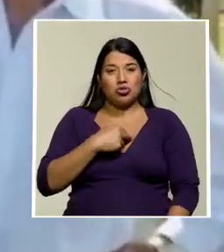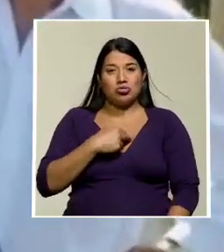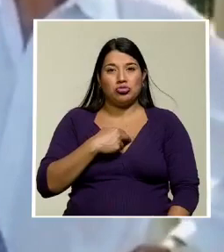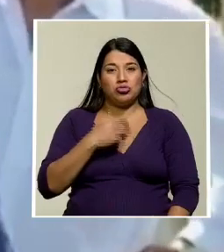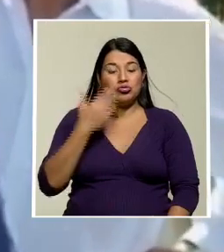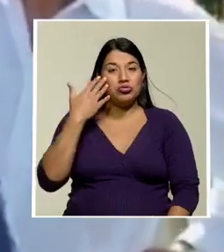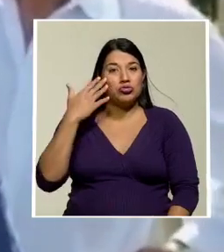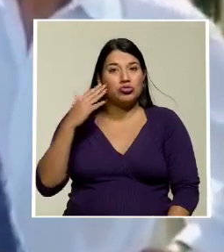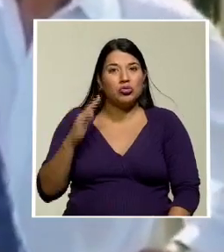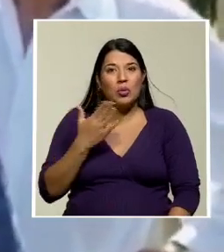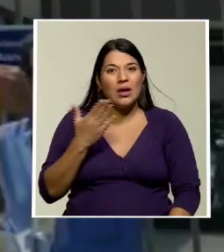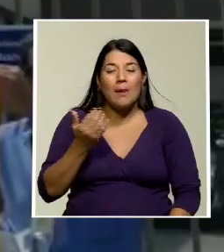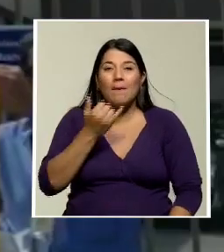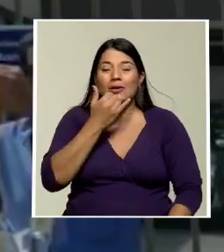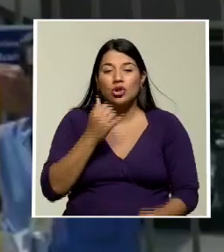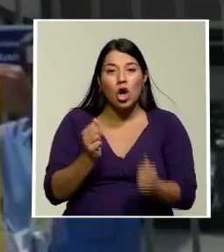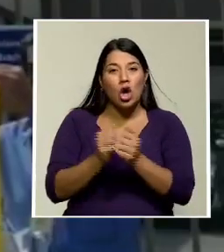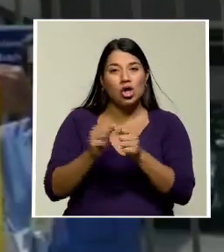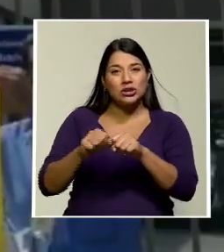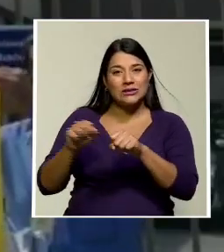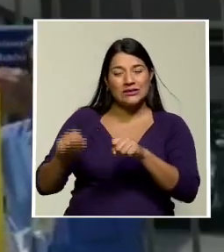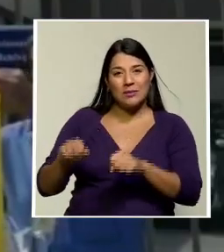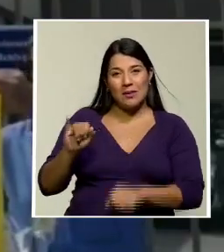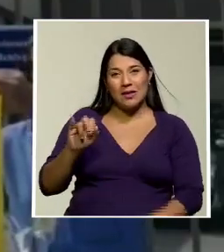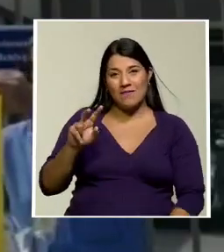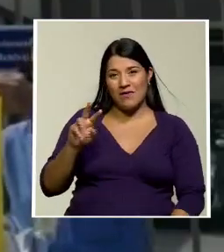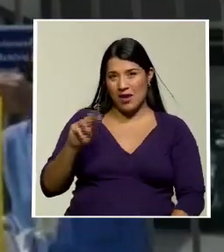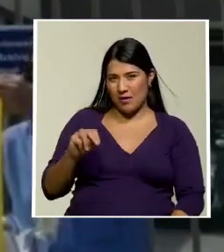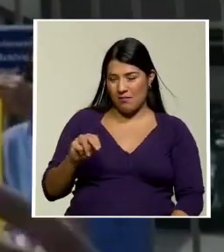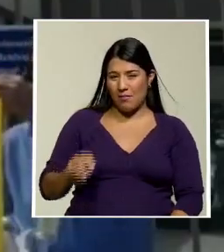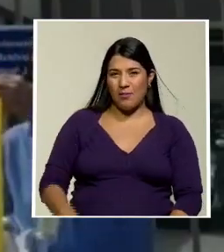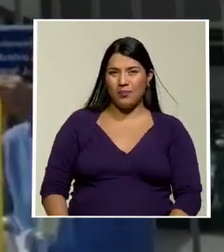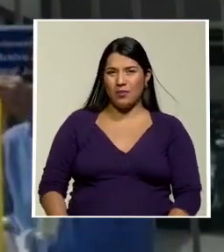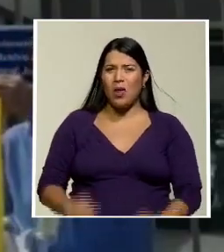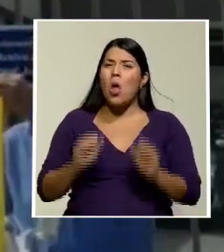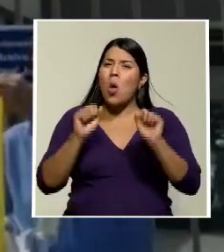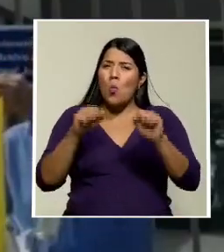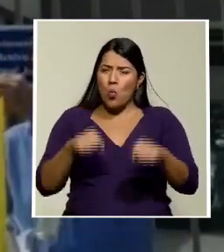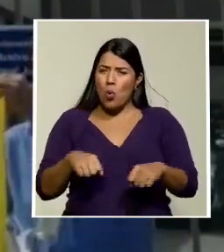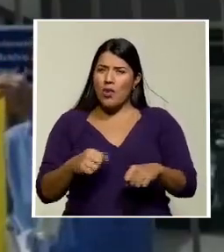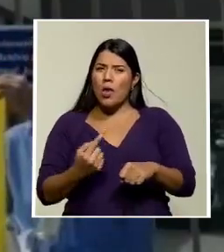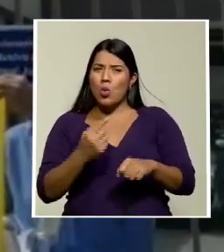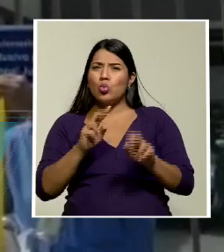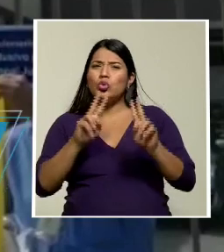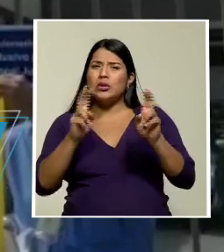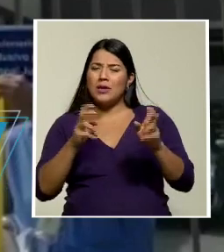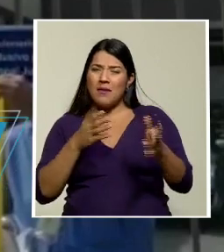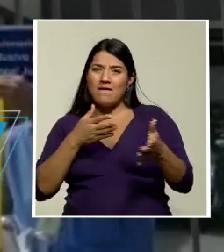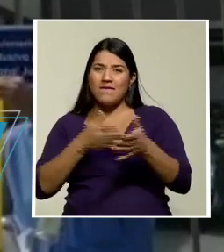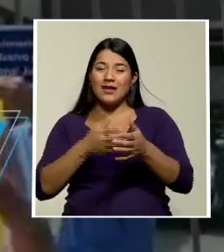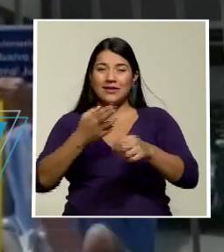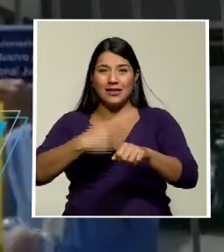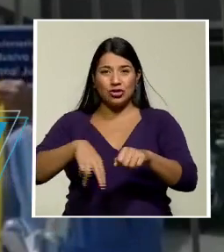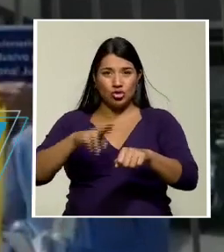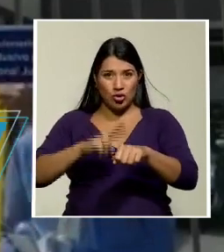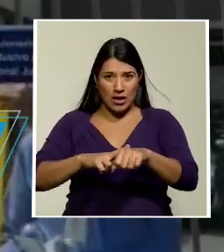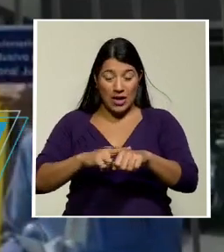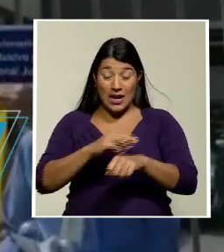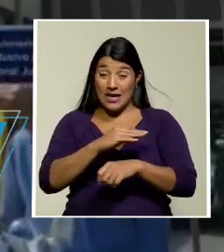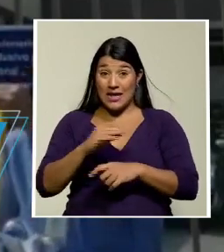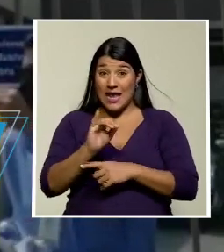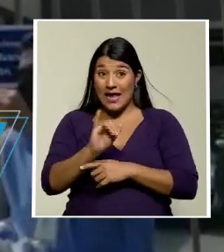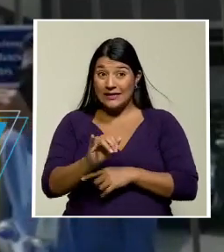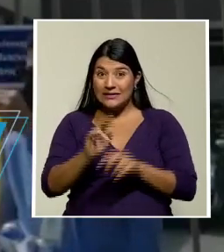con IBM. Creemos que esto debe ser un tema nacional y no un tema que se discuta